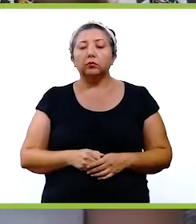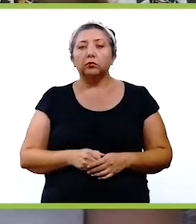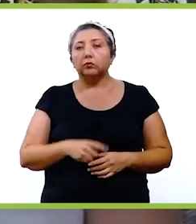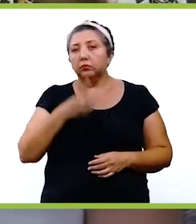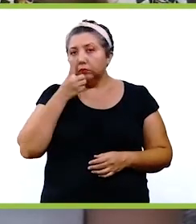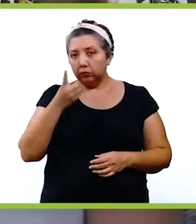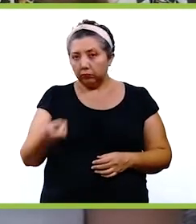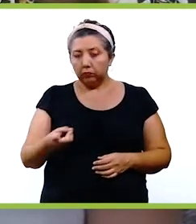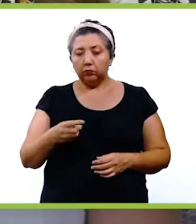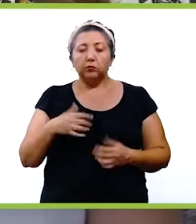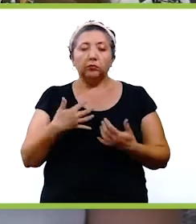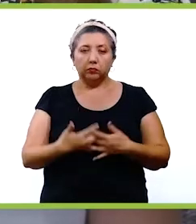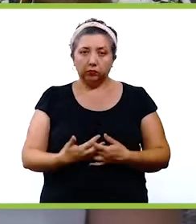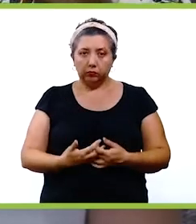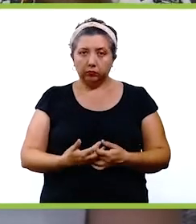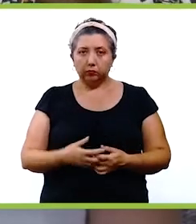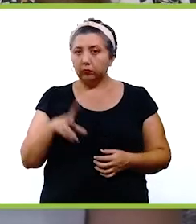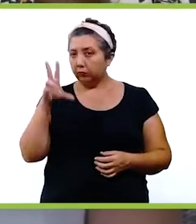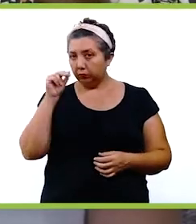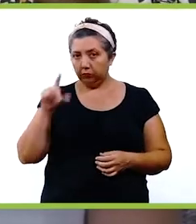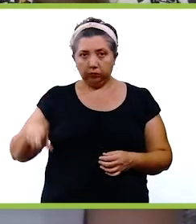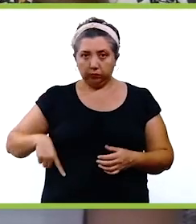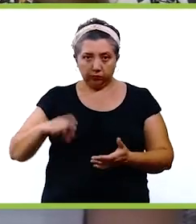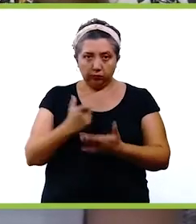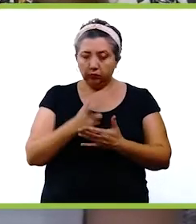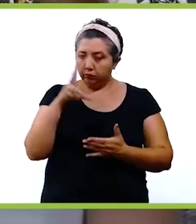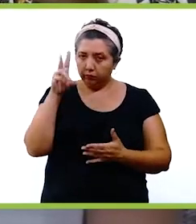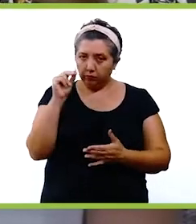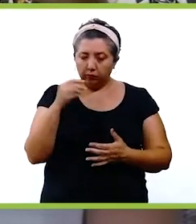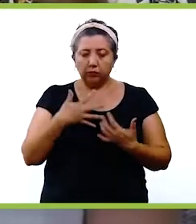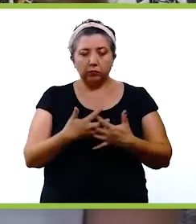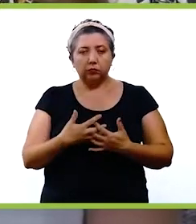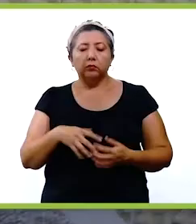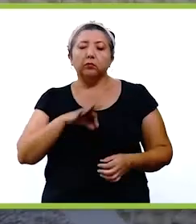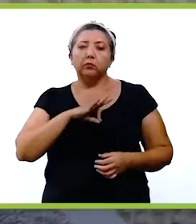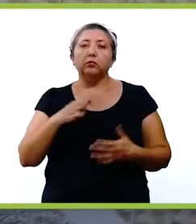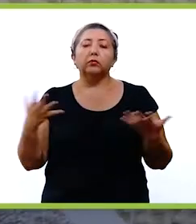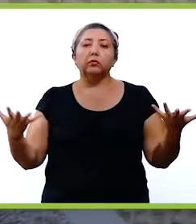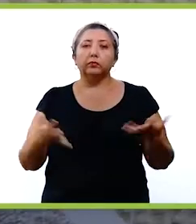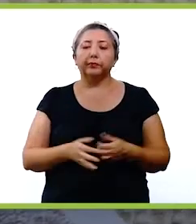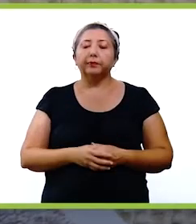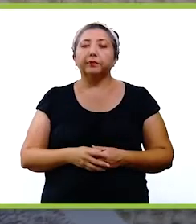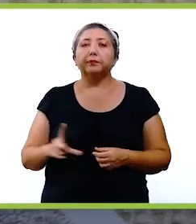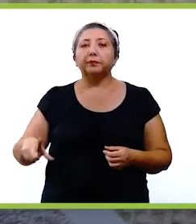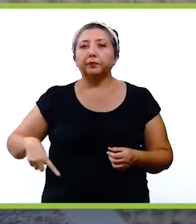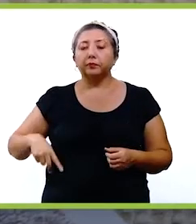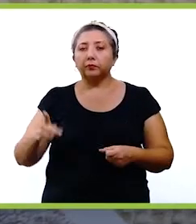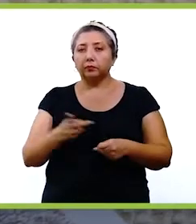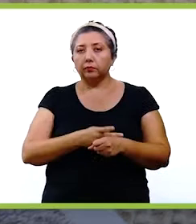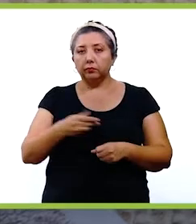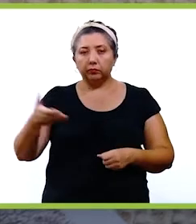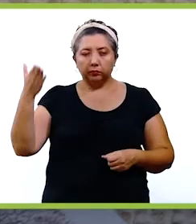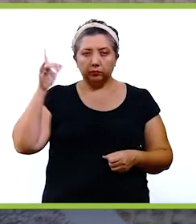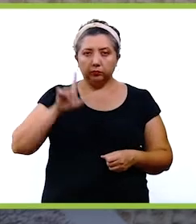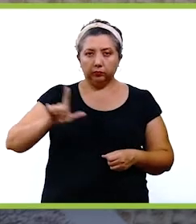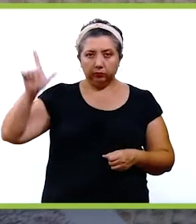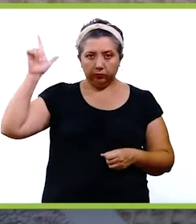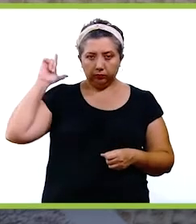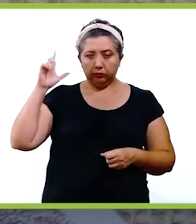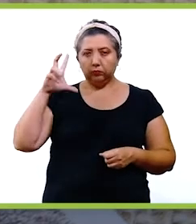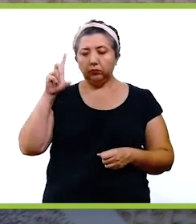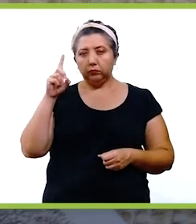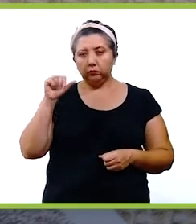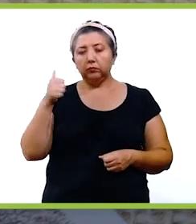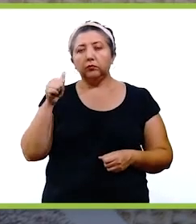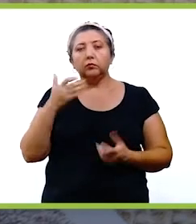recalco de la iniciativa privada, no del gobierno, pueda llegar a buen puerto. Gobernador, el pasado lunes 30 de agosto